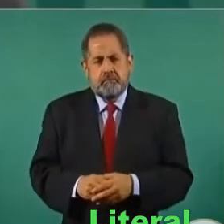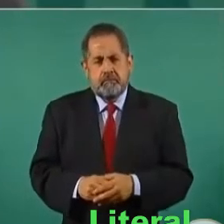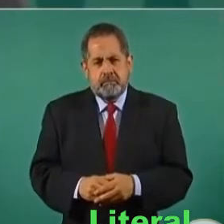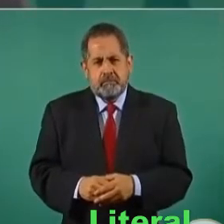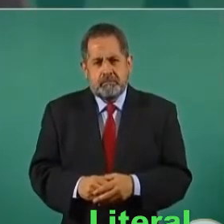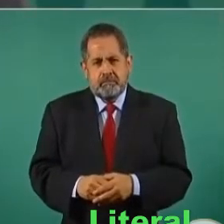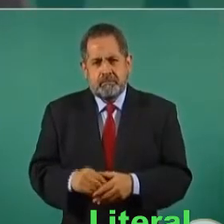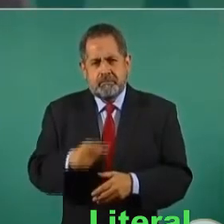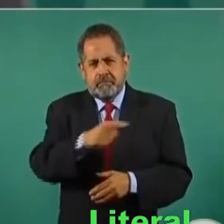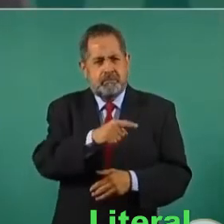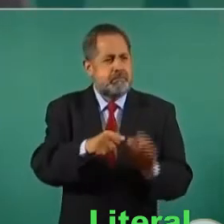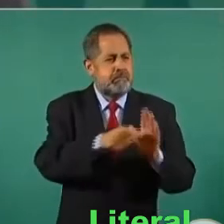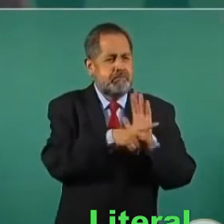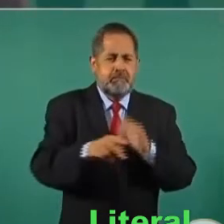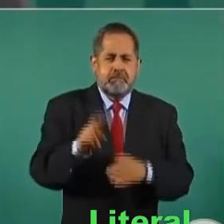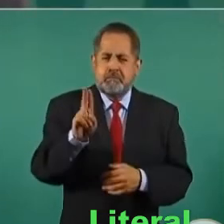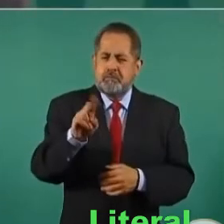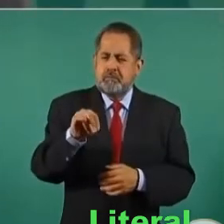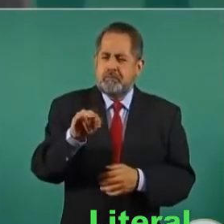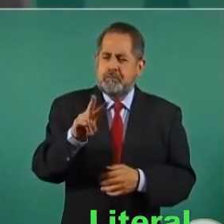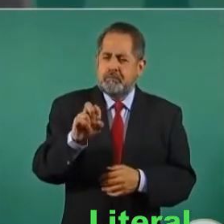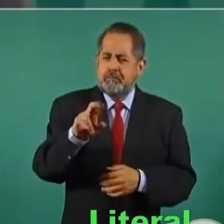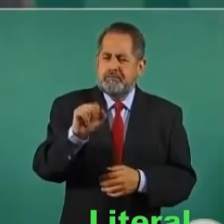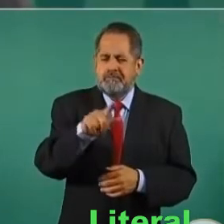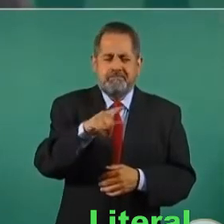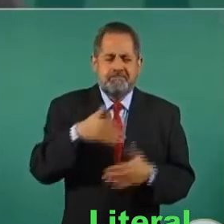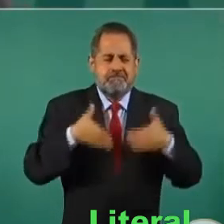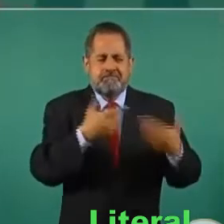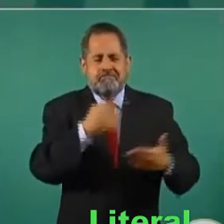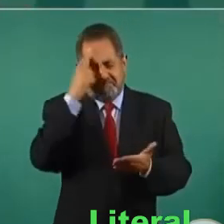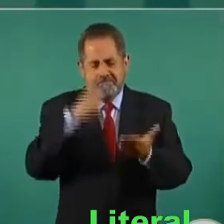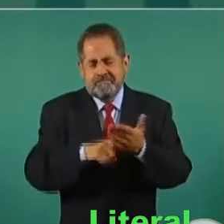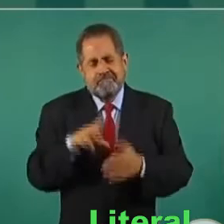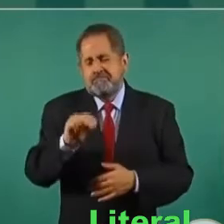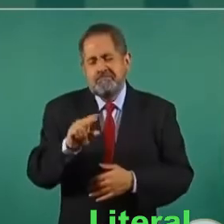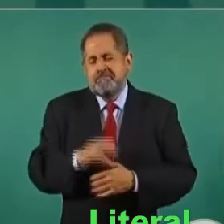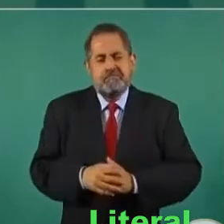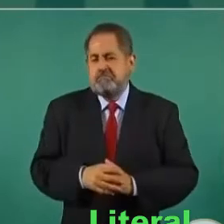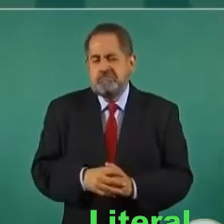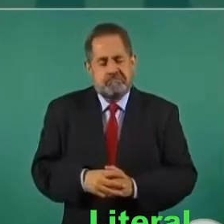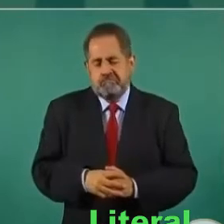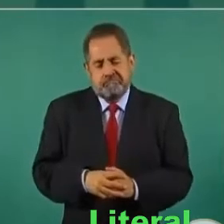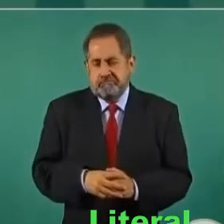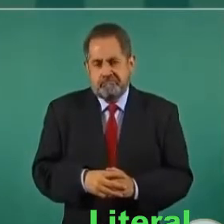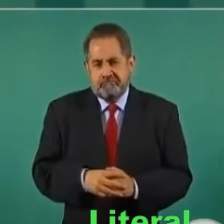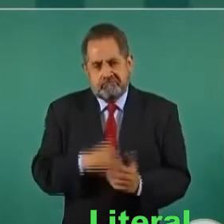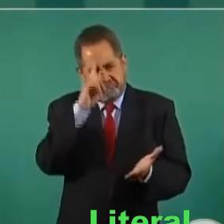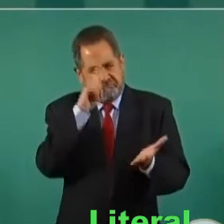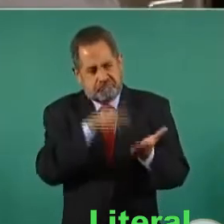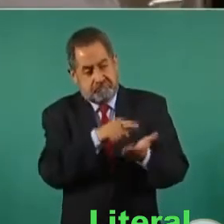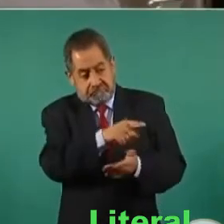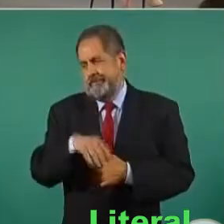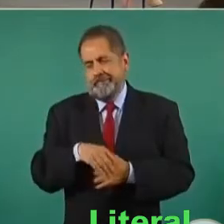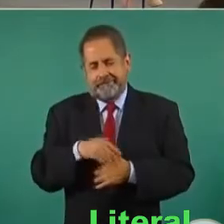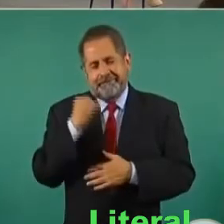desconfianza a la Universal. Es decir, no les creo.